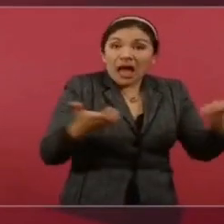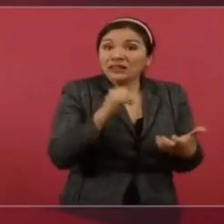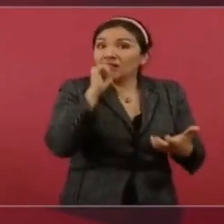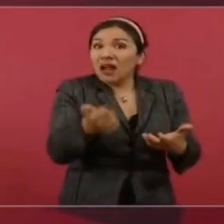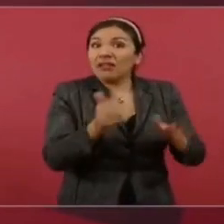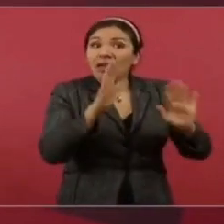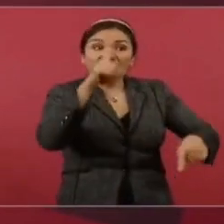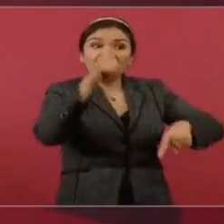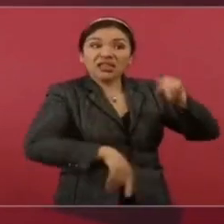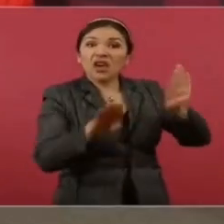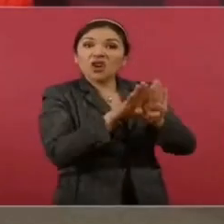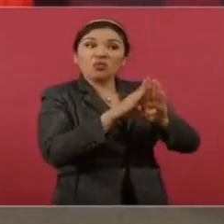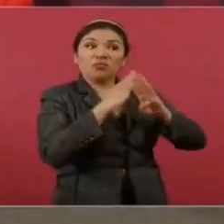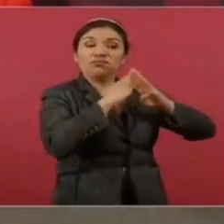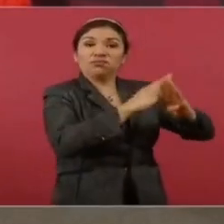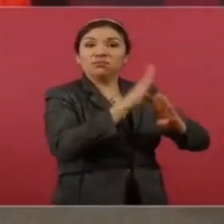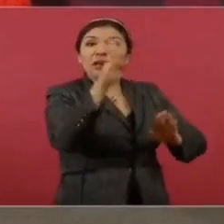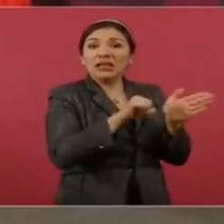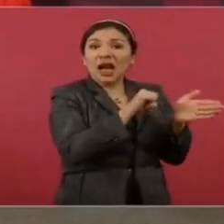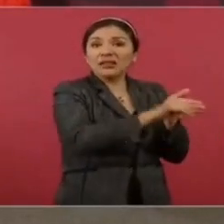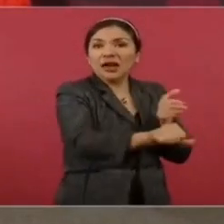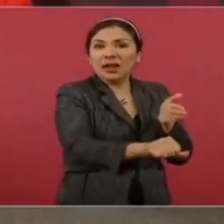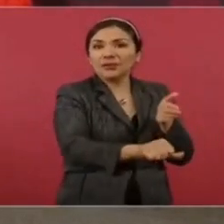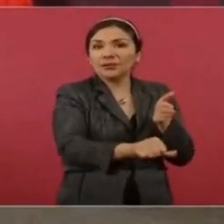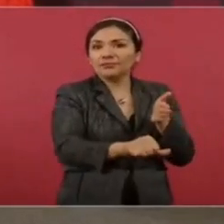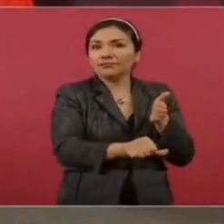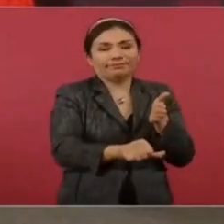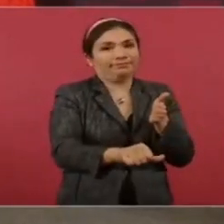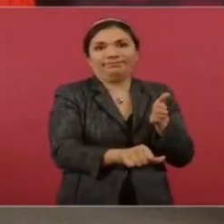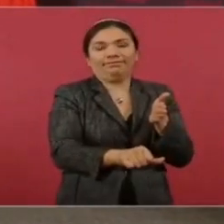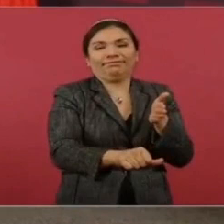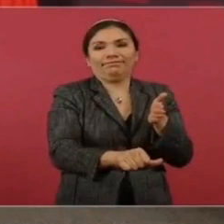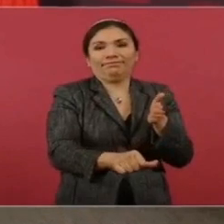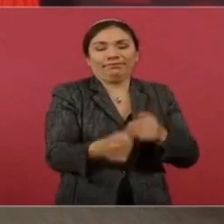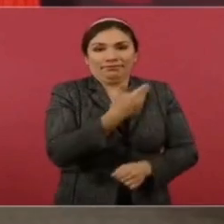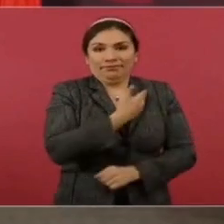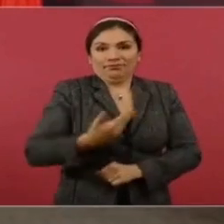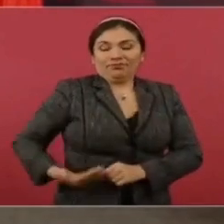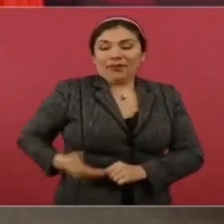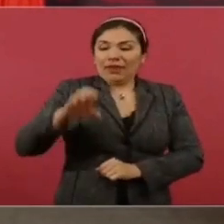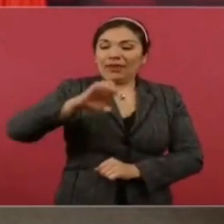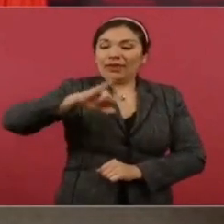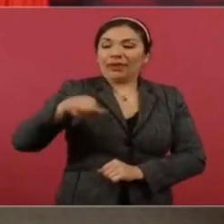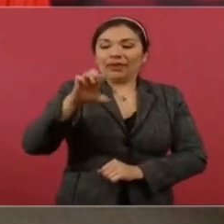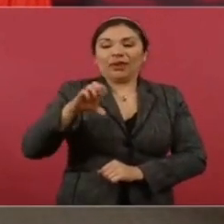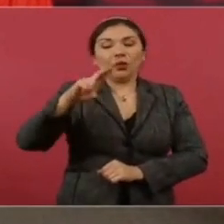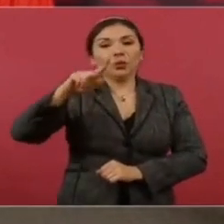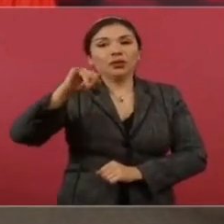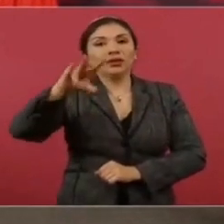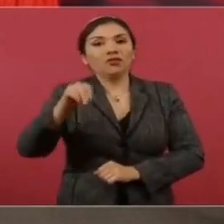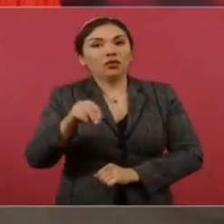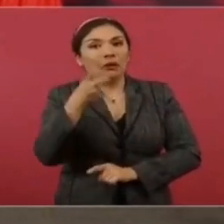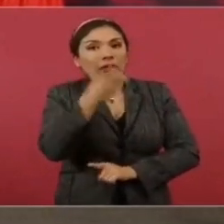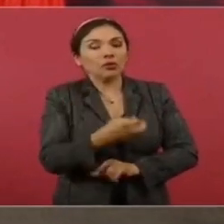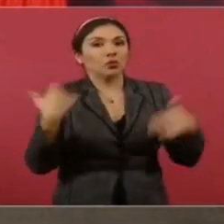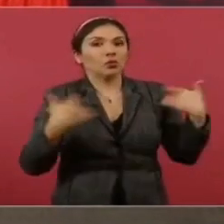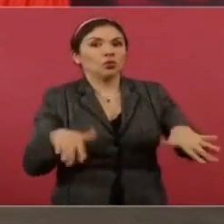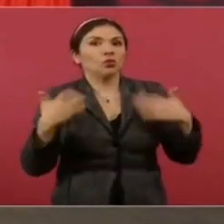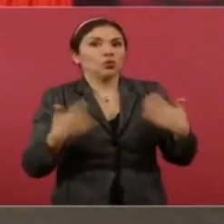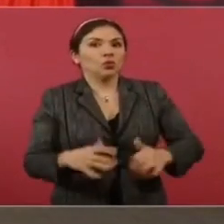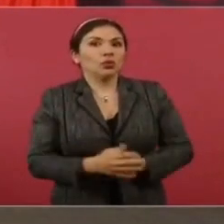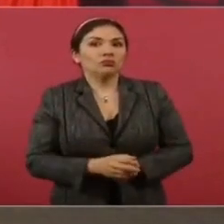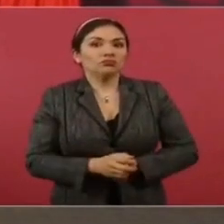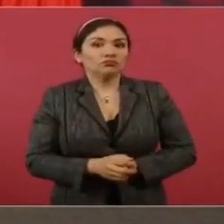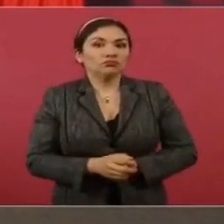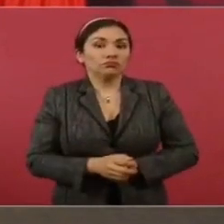Es cancelar un poder, sería